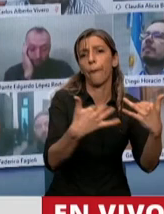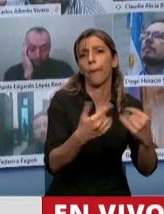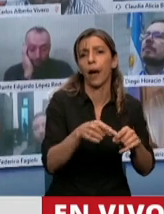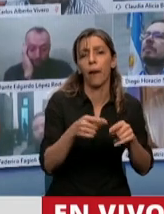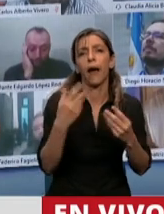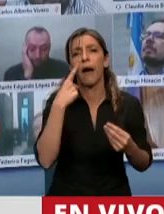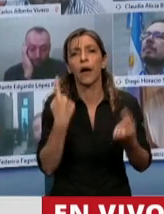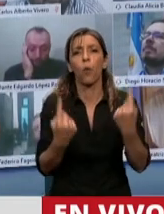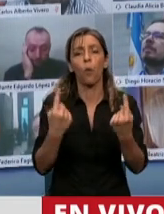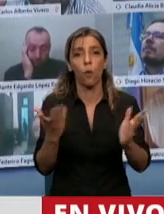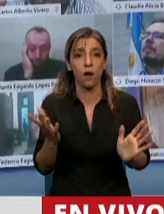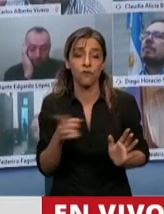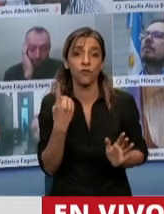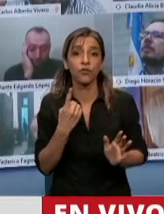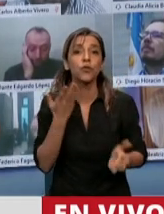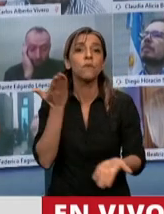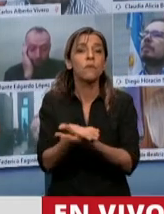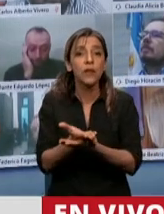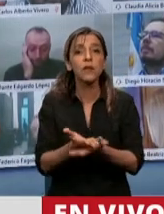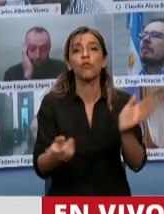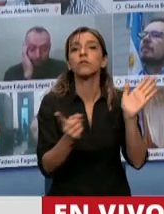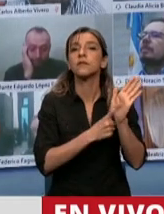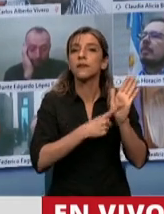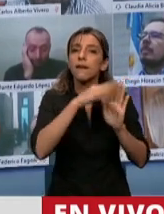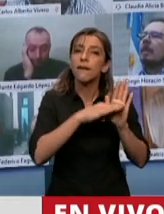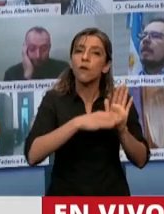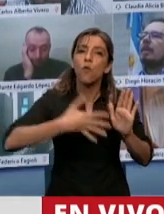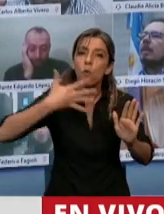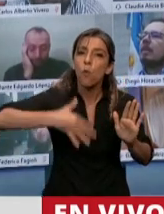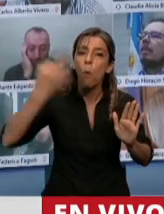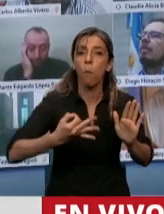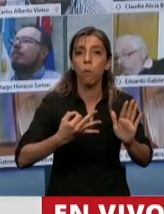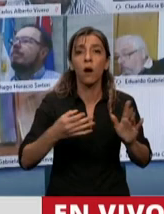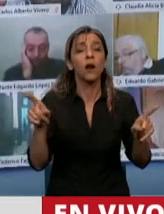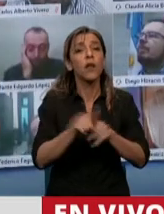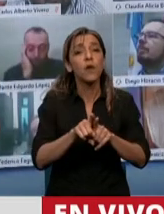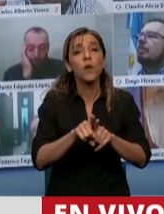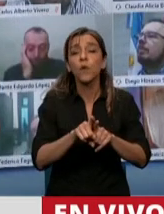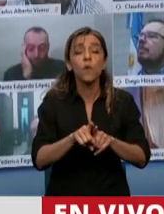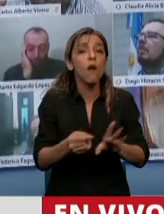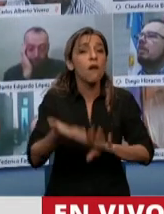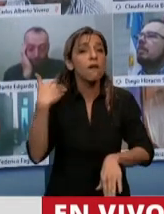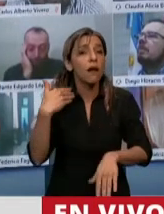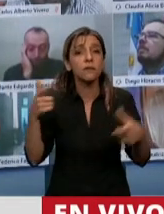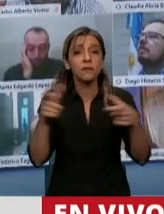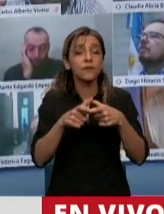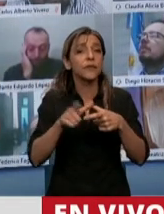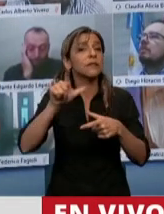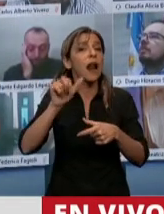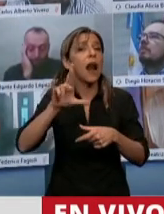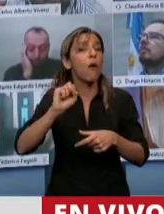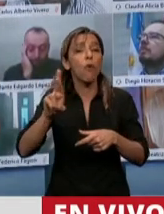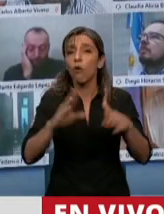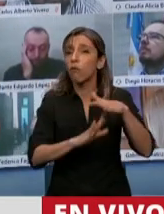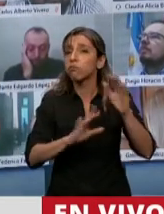con el reglamento que se dé por consenso tal y cual se acordó en la labor parlamentaria que había